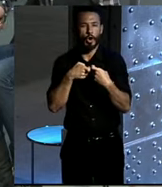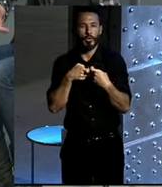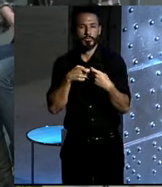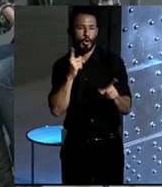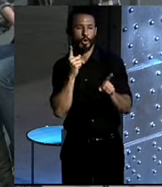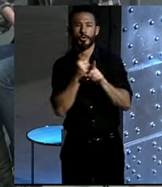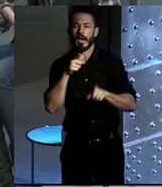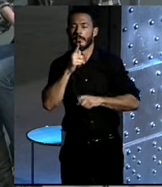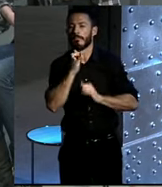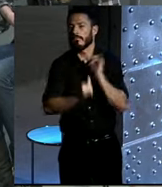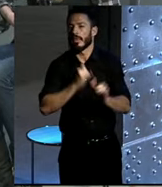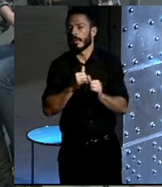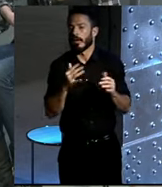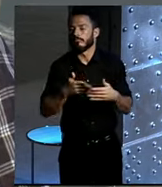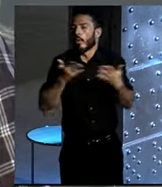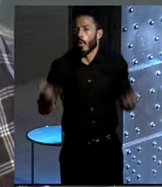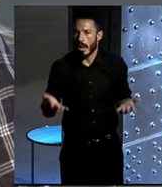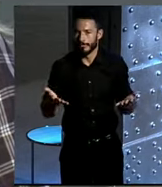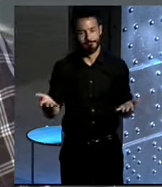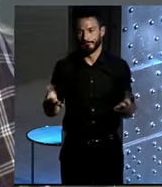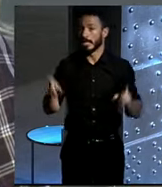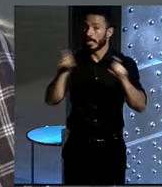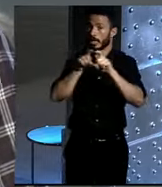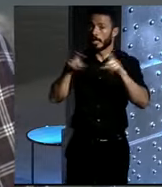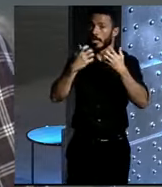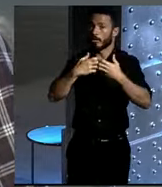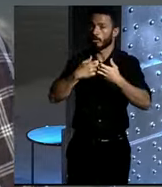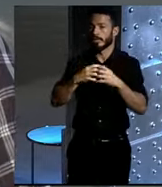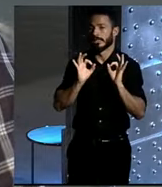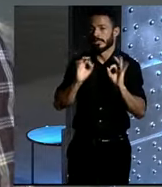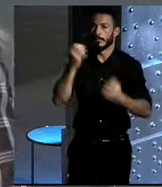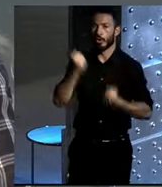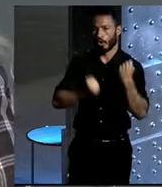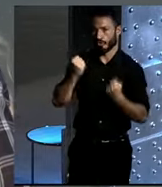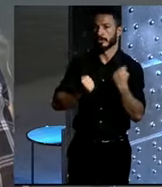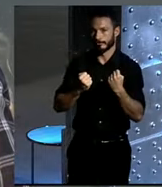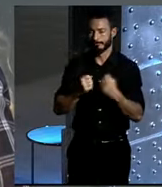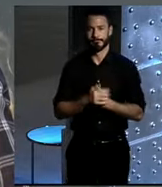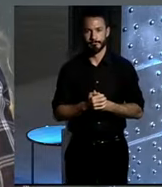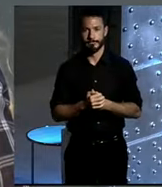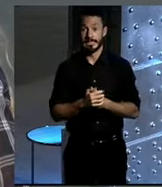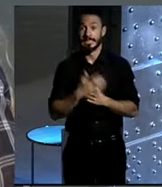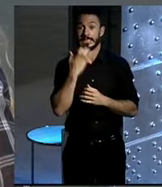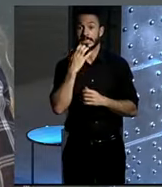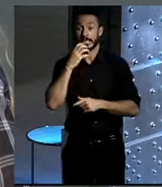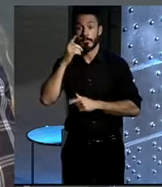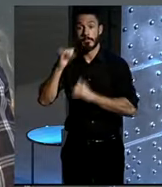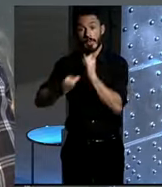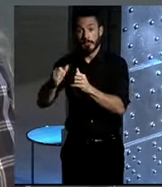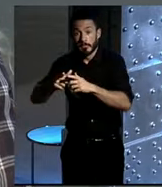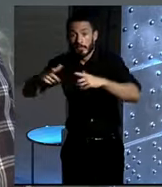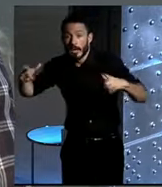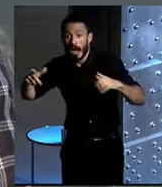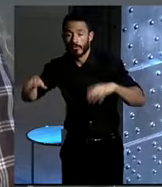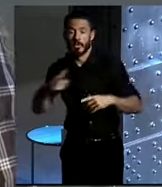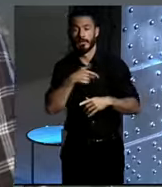Pues es la industria automovilística, evidentemente. Yo creo que el único perdedor realmente, evidentemente, es la industria del automóvil. Pero no vamos